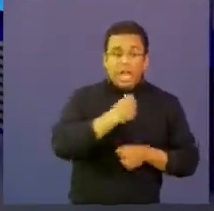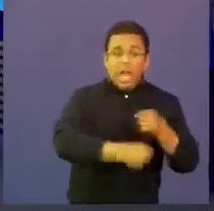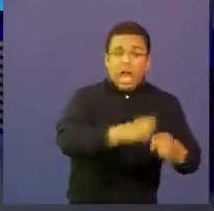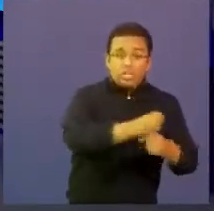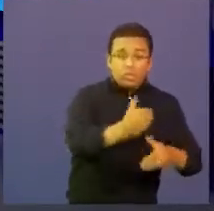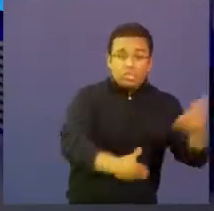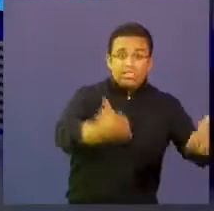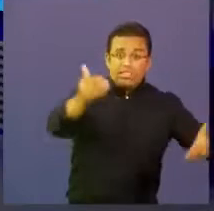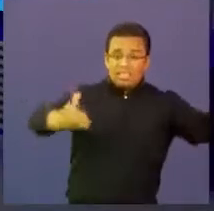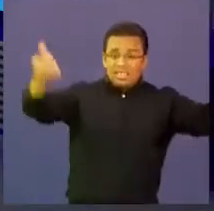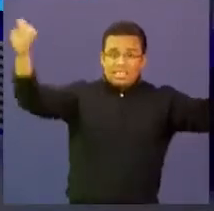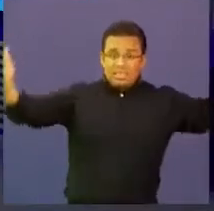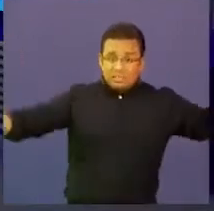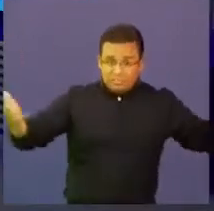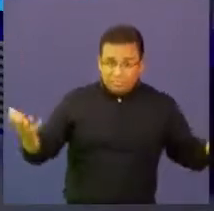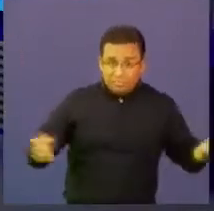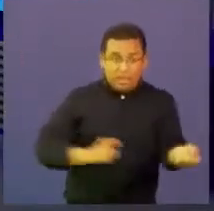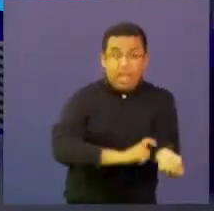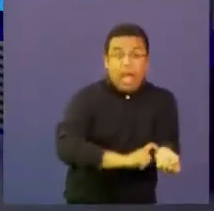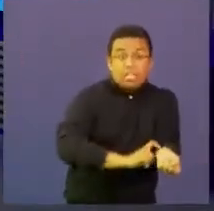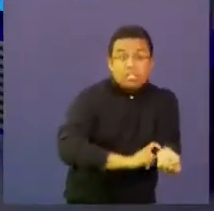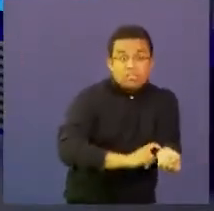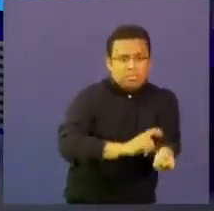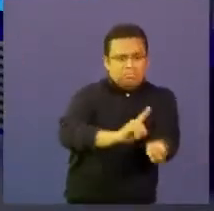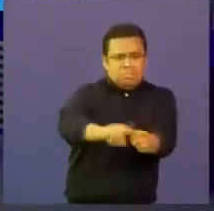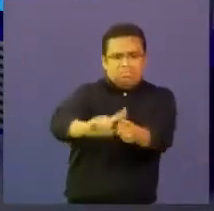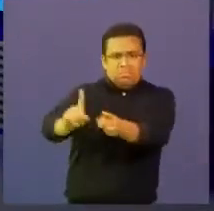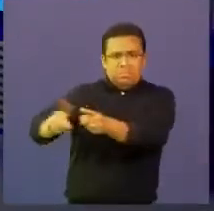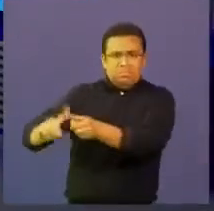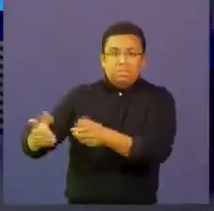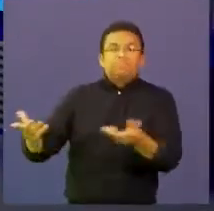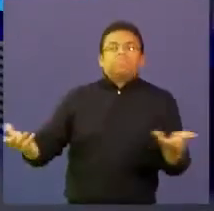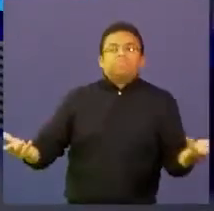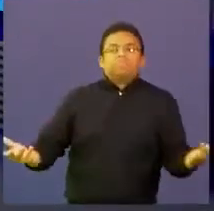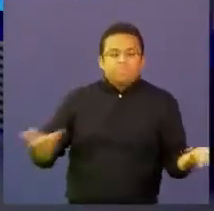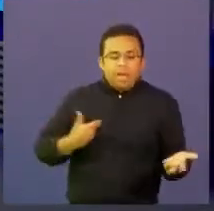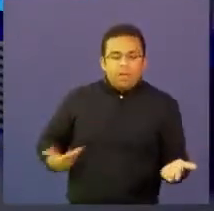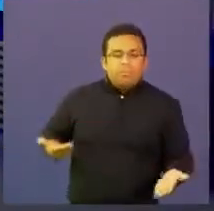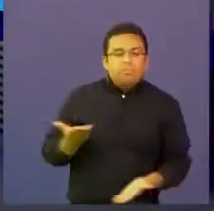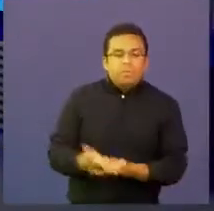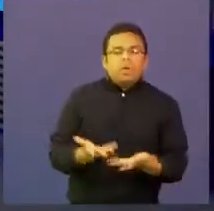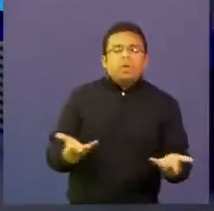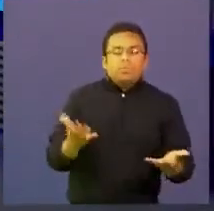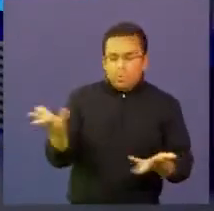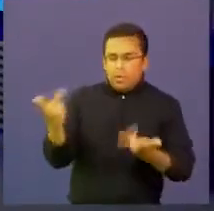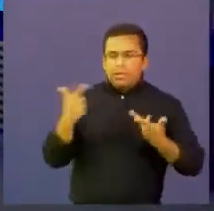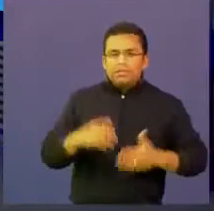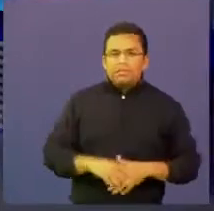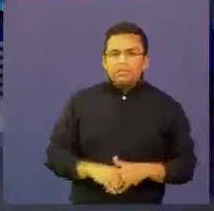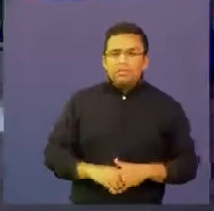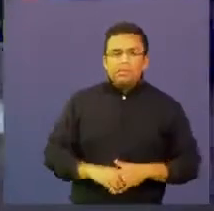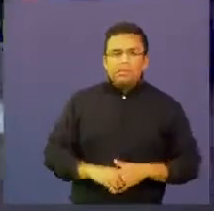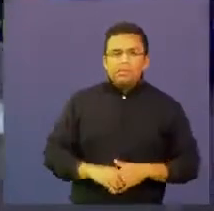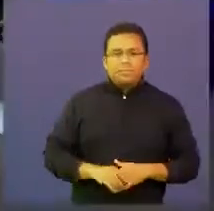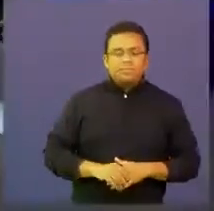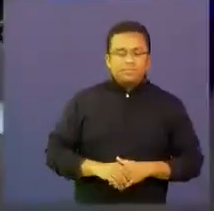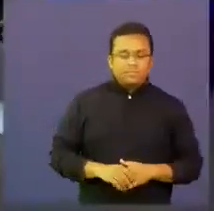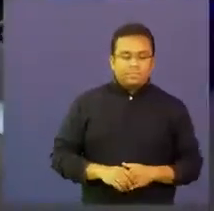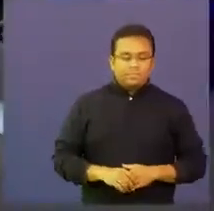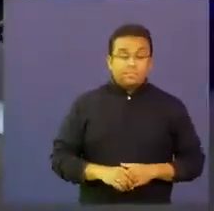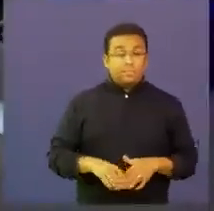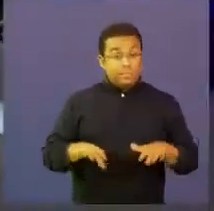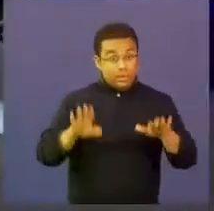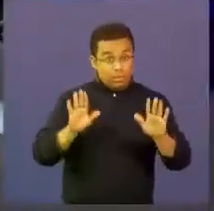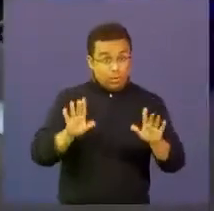diferentes actitudes pues uno tiene que empezar a trabajar con ellos ¿cómo iremos con el tema del inglés? Bueno primero que todo